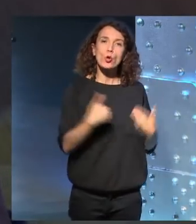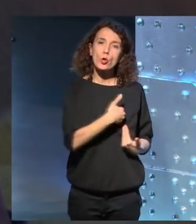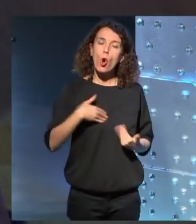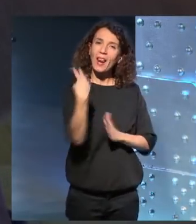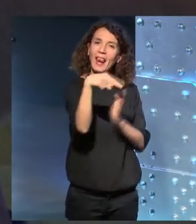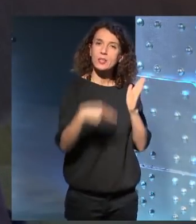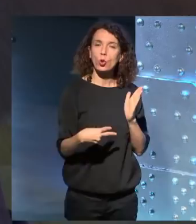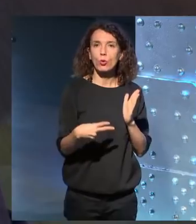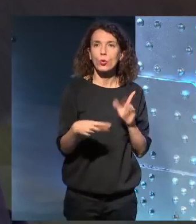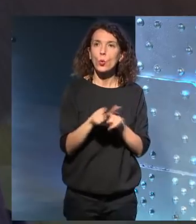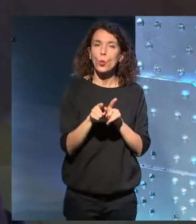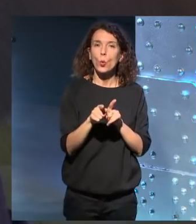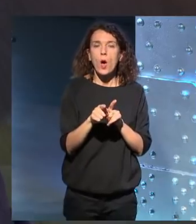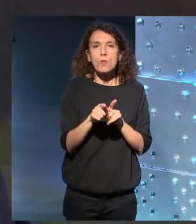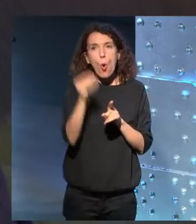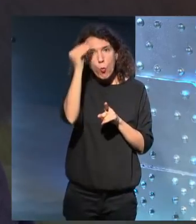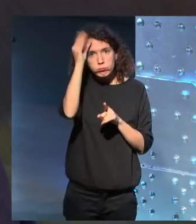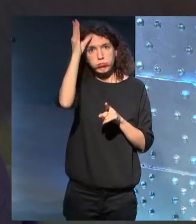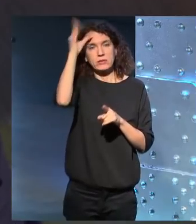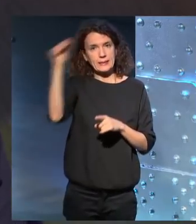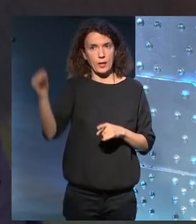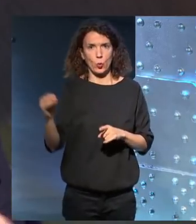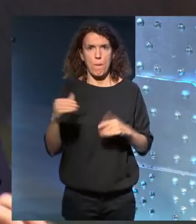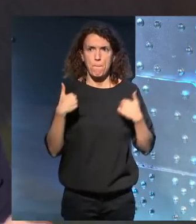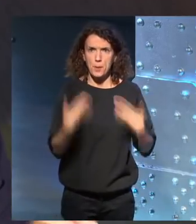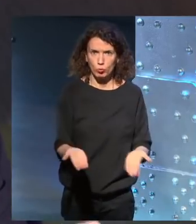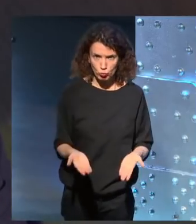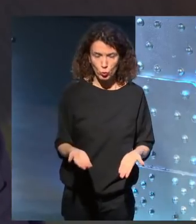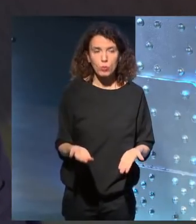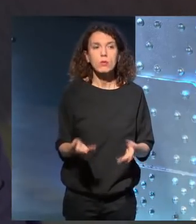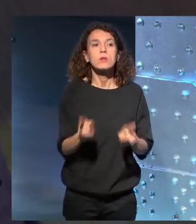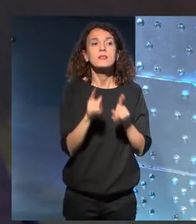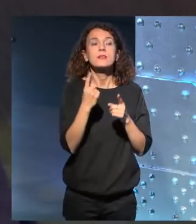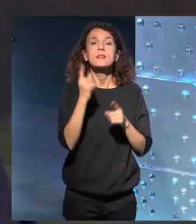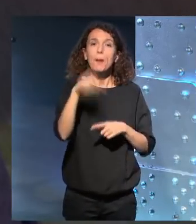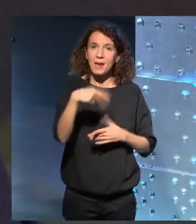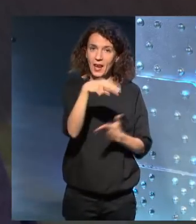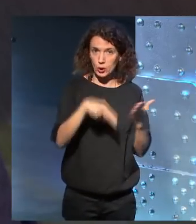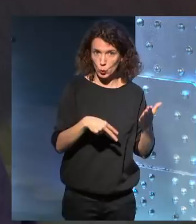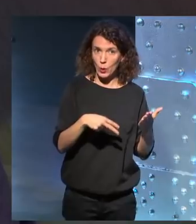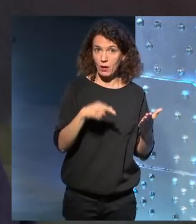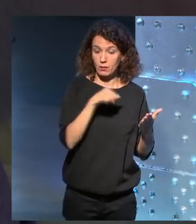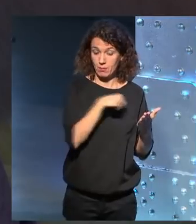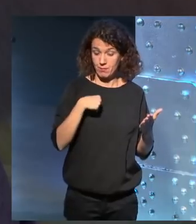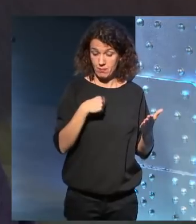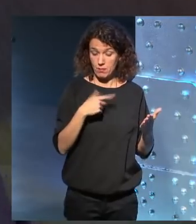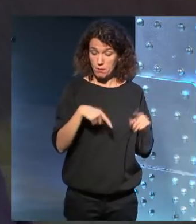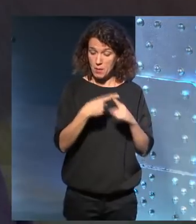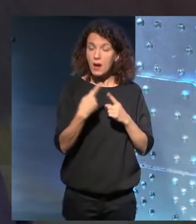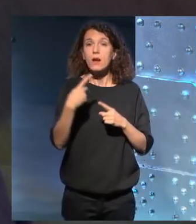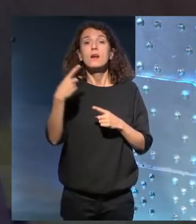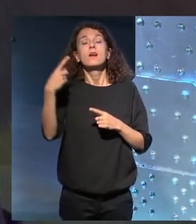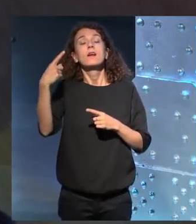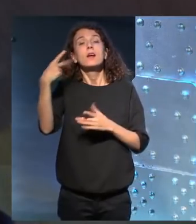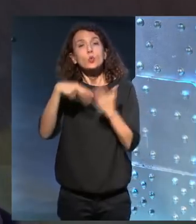precozmente intelectual. Y contrapones tus lecturas con las que hacía tu padre, que eran novelas de Marcial